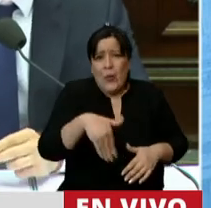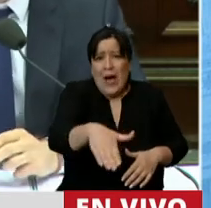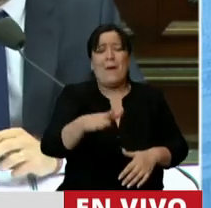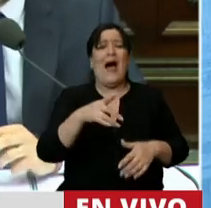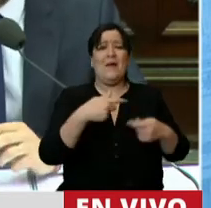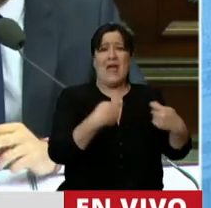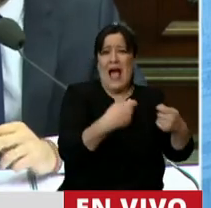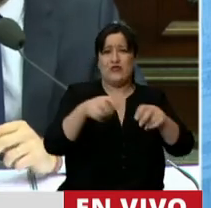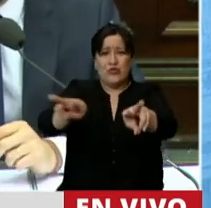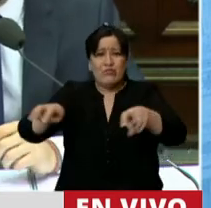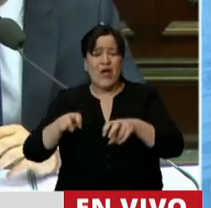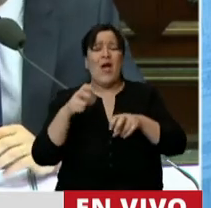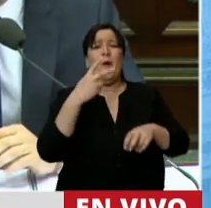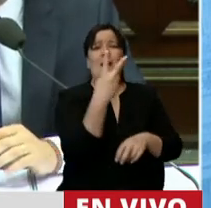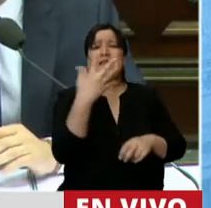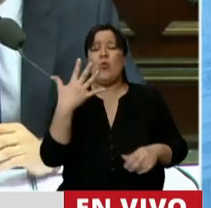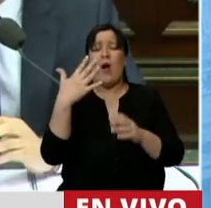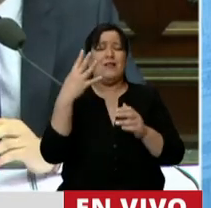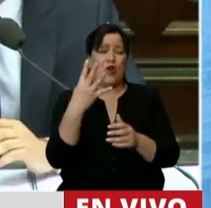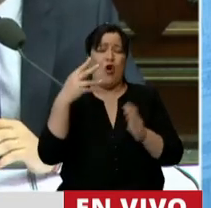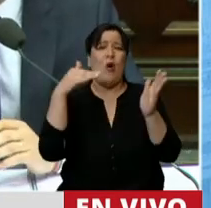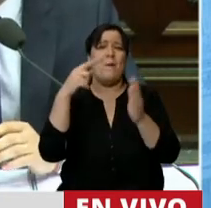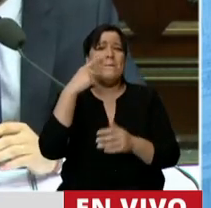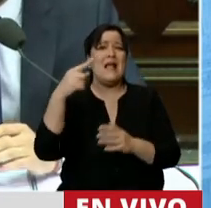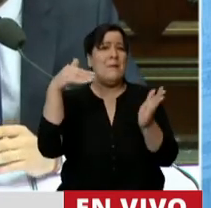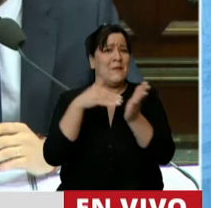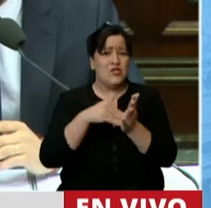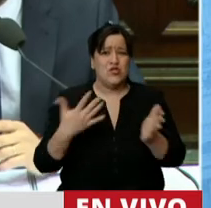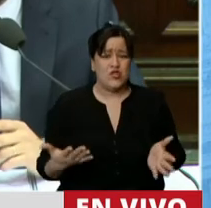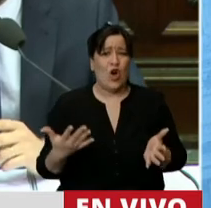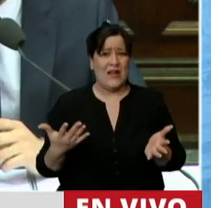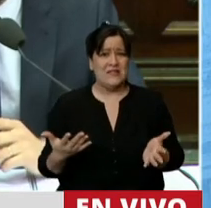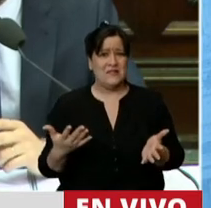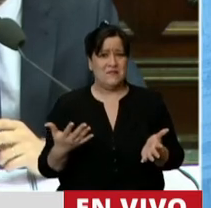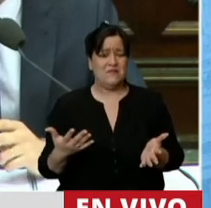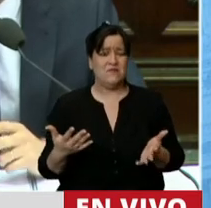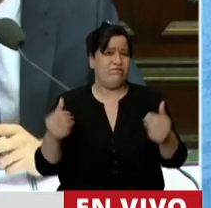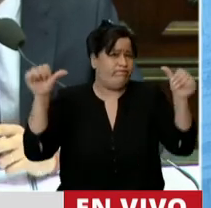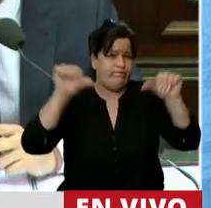47.000 millones y va a caer dos dígitos la economía. Dieciséis años atrás.